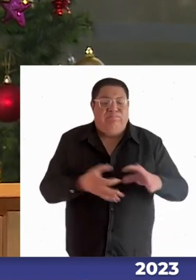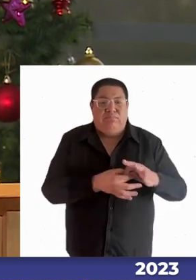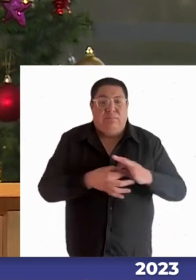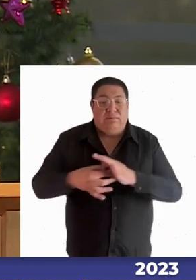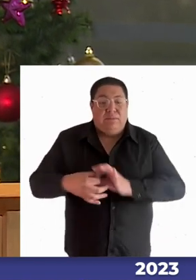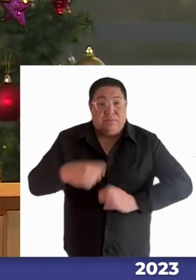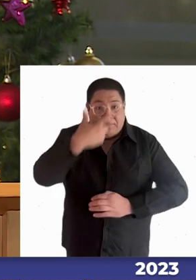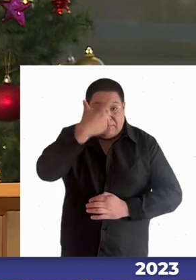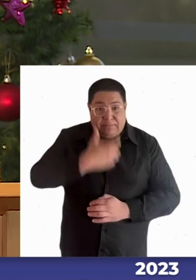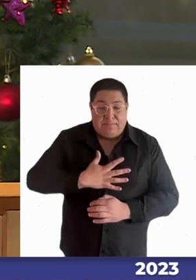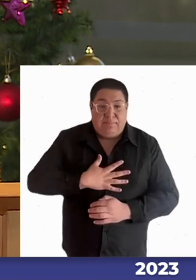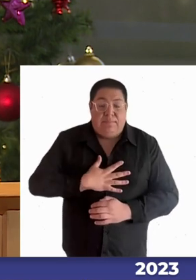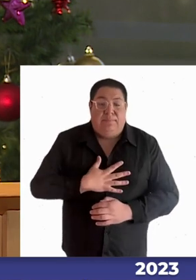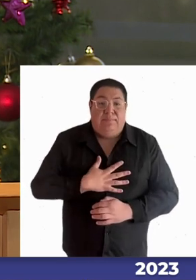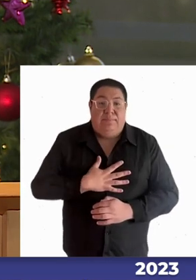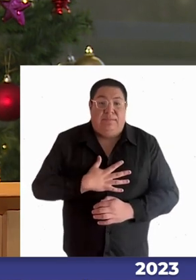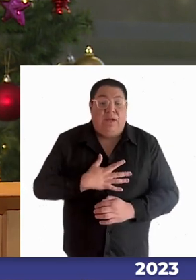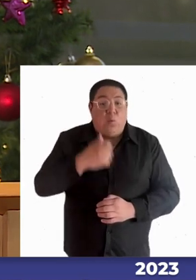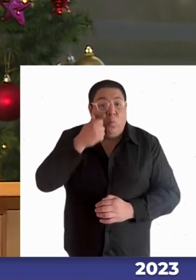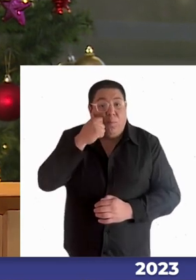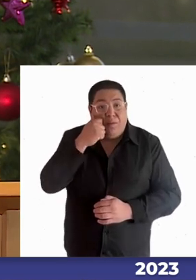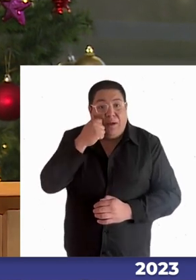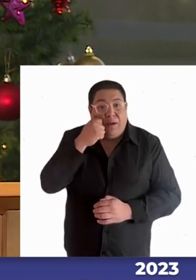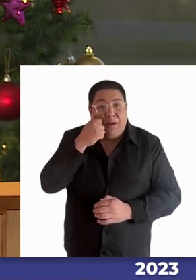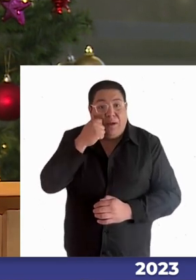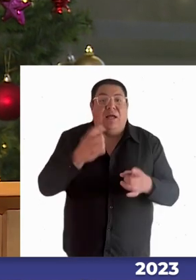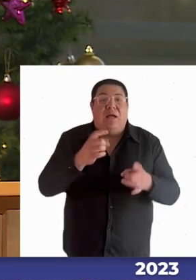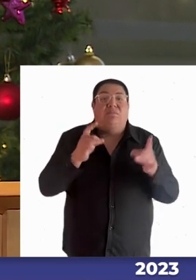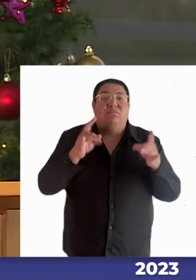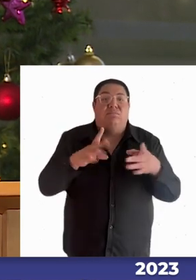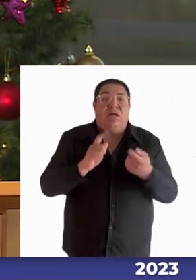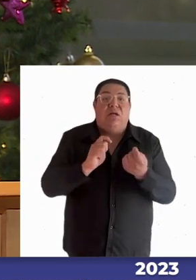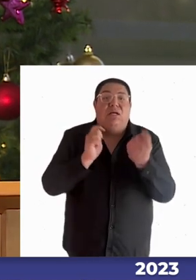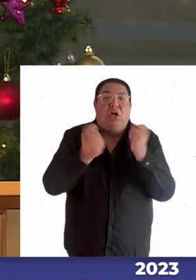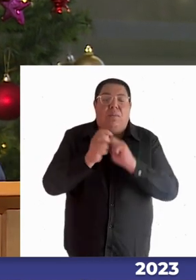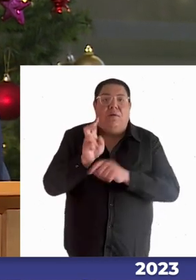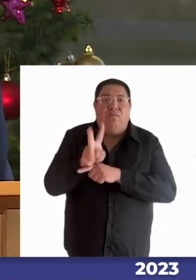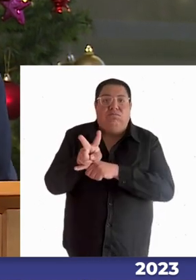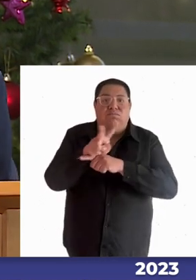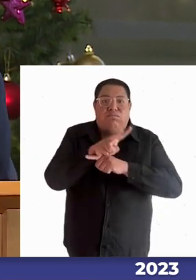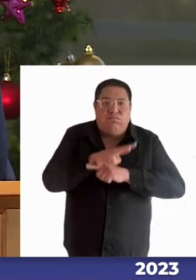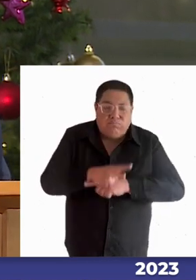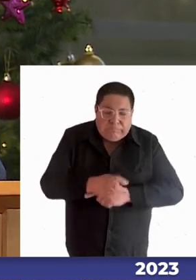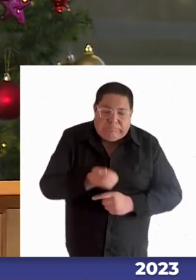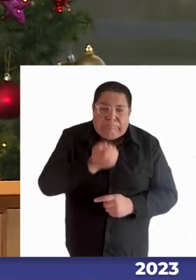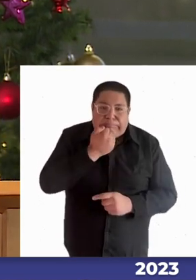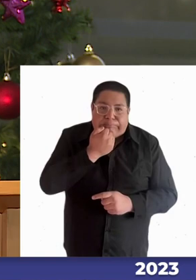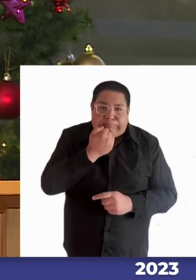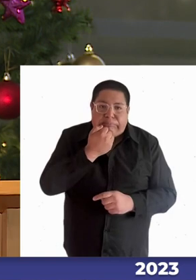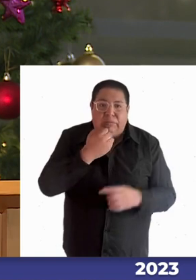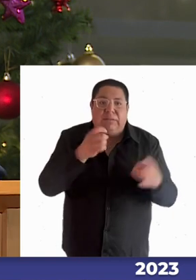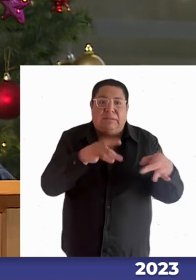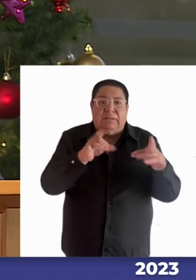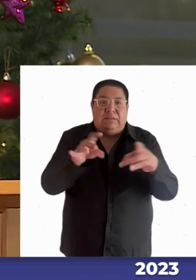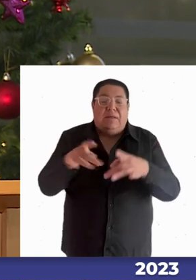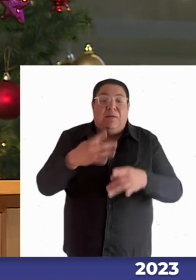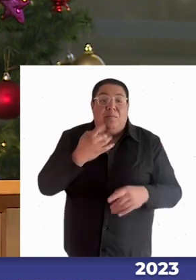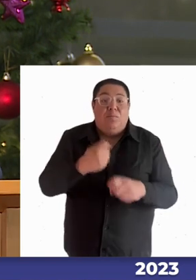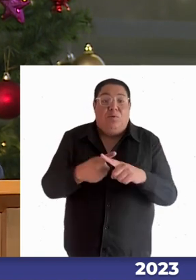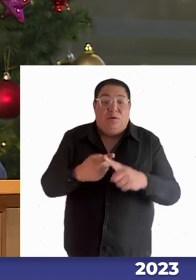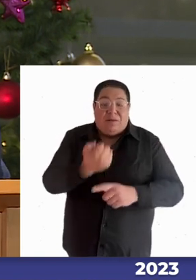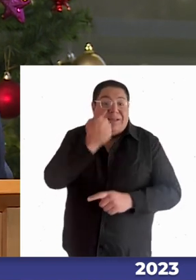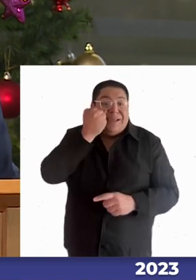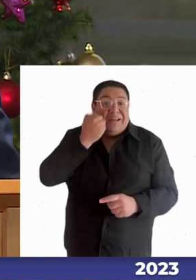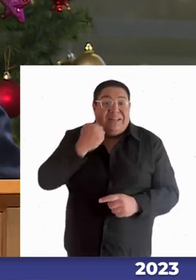como ser humano me modificó completamente la forma de ver la sociedad tanto por el cariño que recibí como por